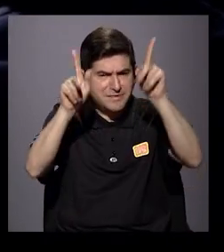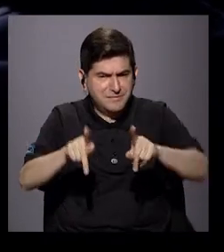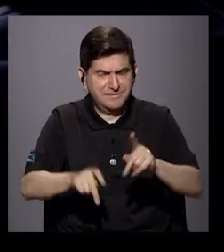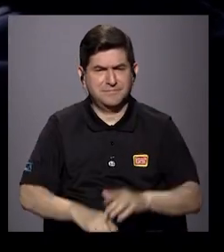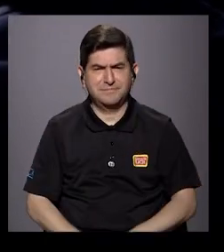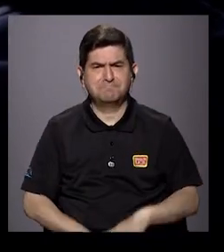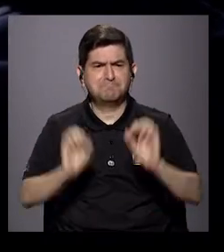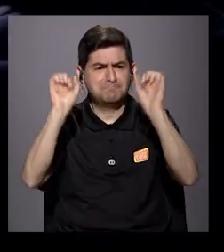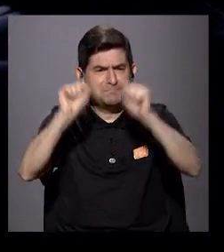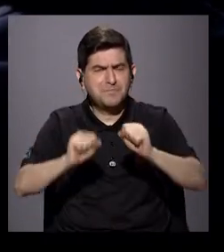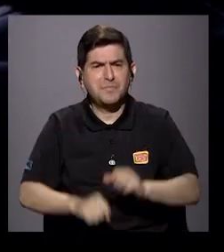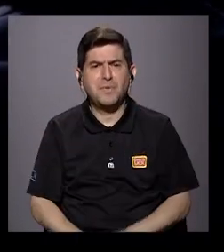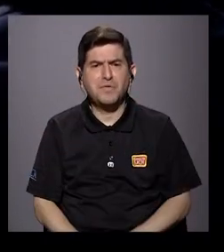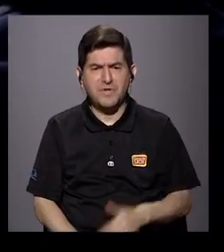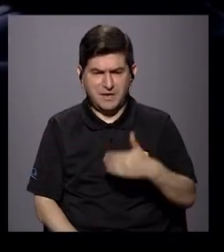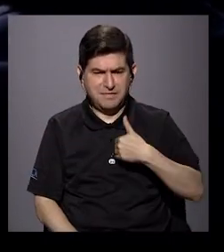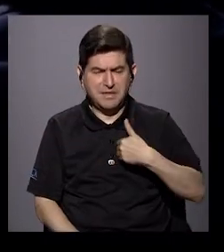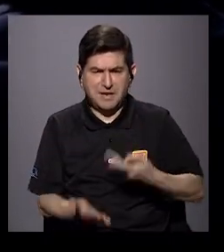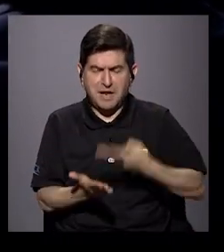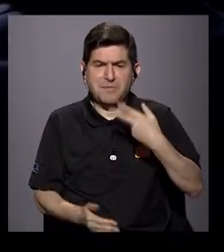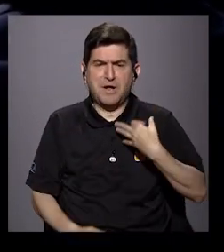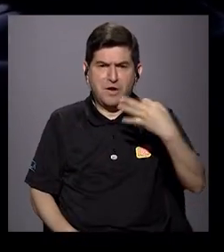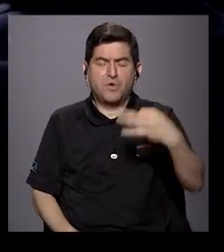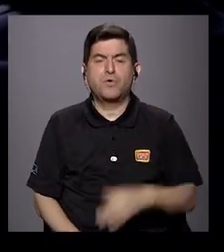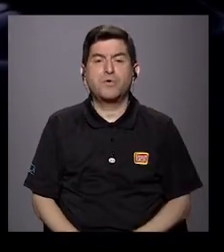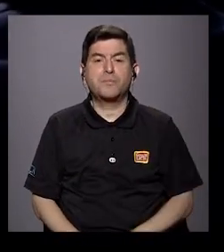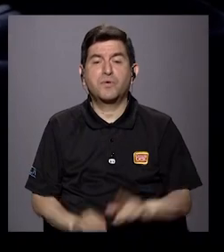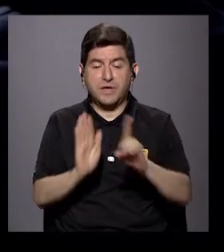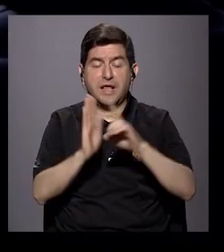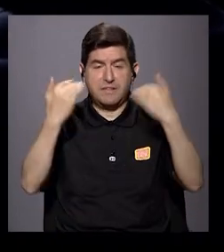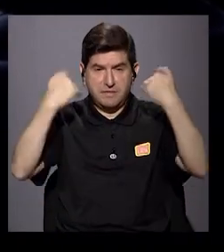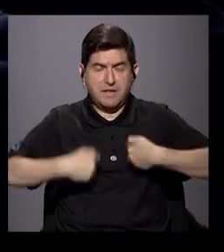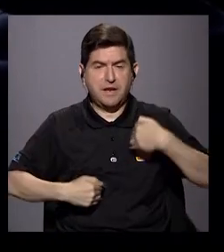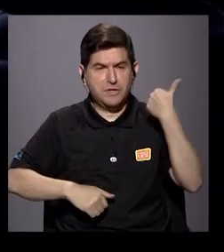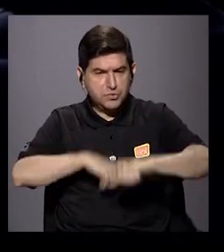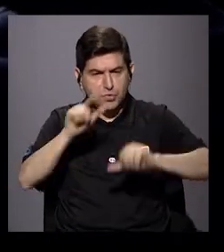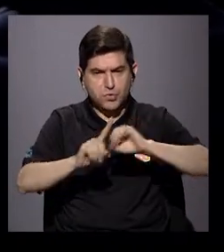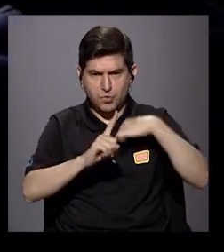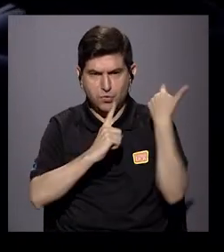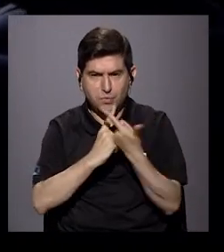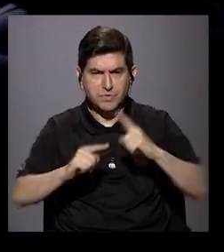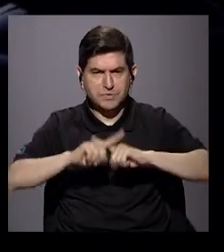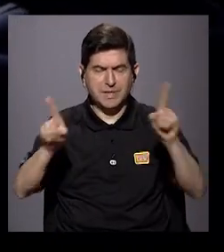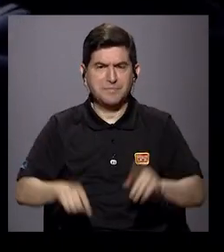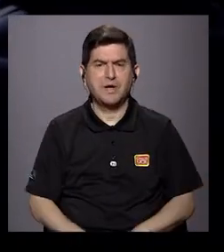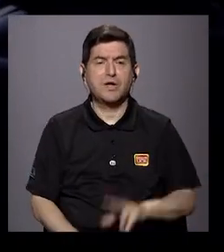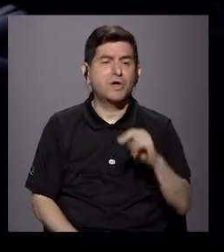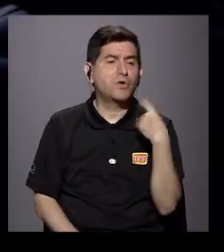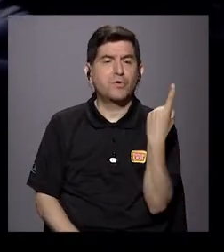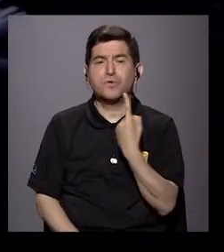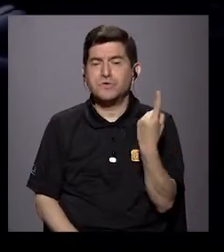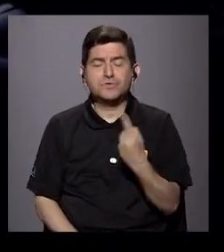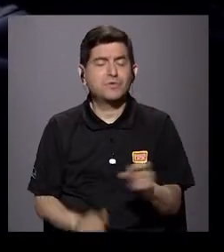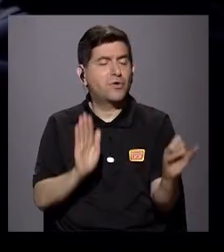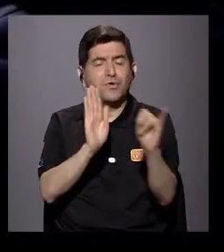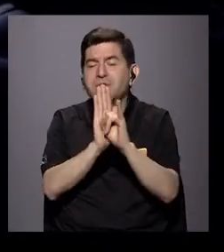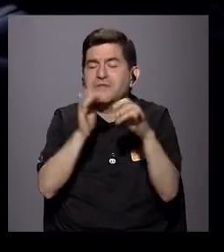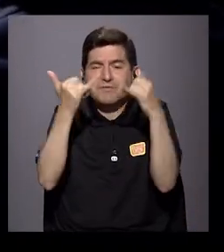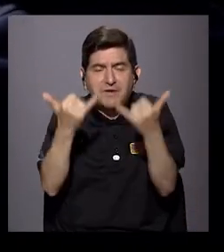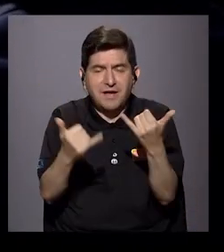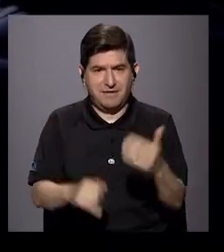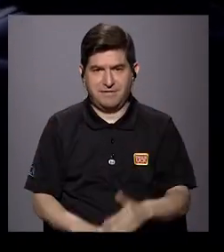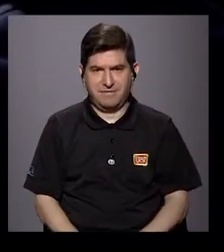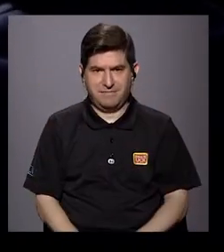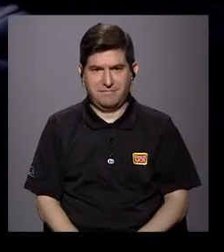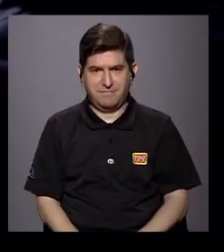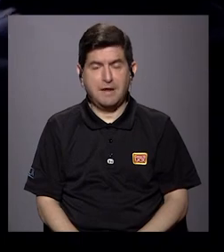personas sean reivindicados todos los días? Porque los derechos humanos son luchas sociales, sí, pero no está bien decir solamente que los identifiqué, los